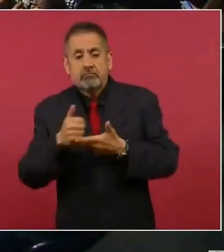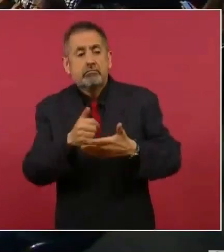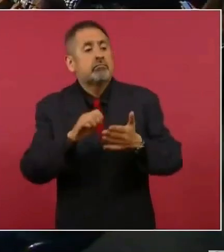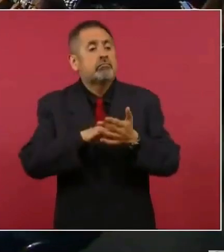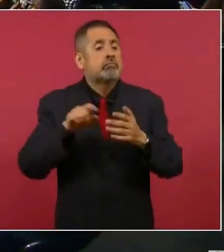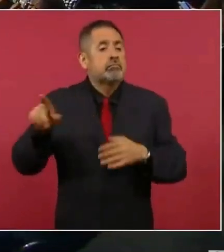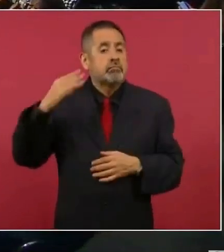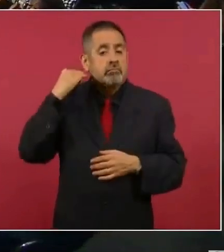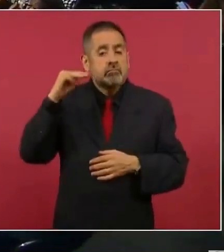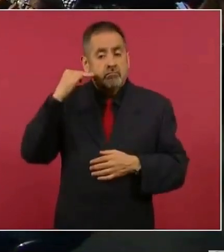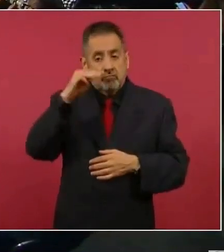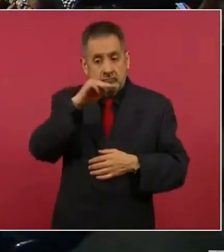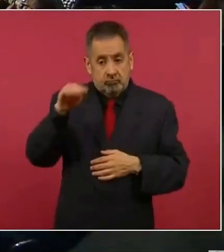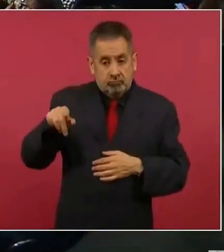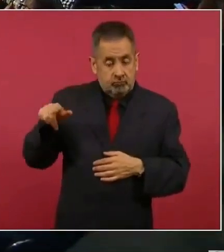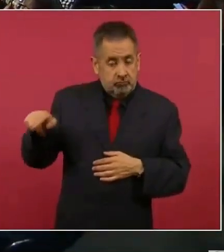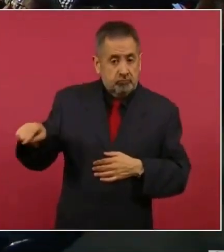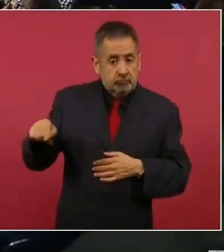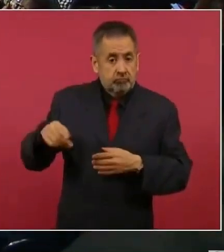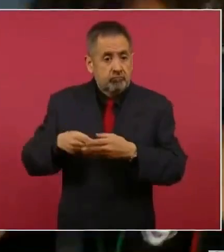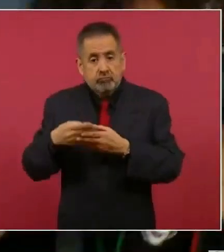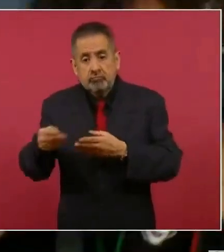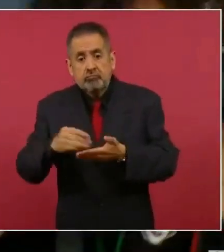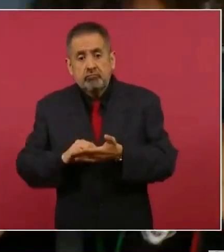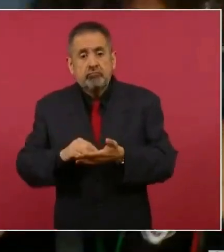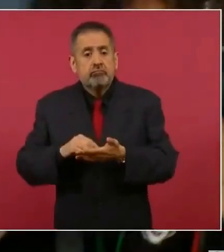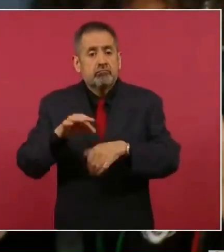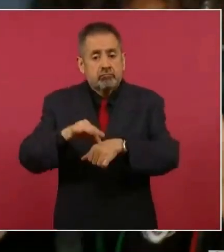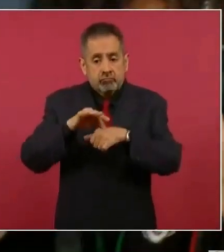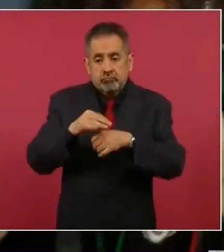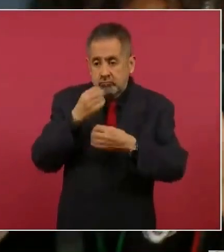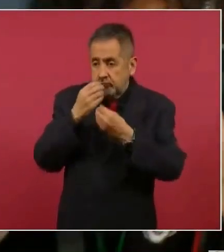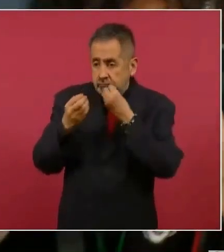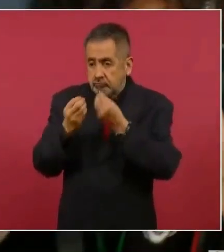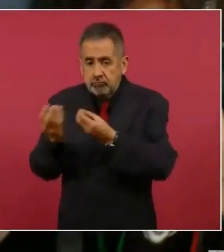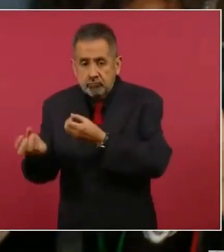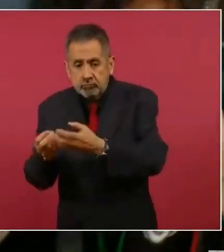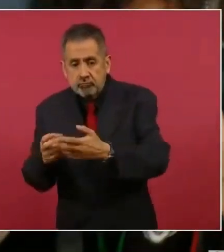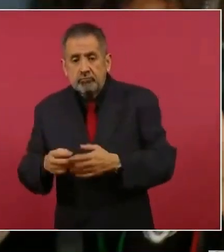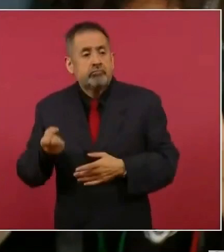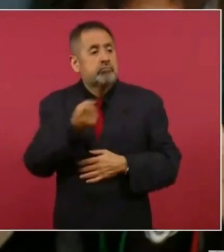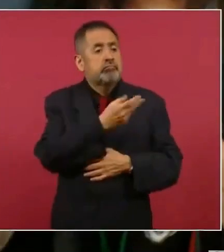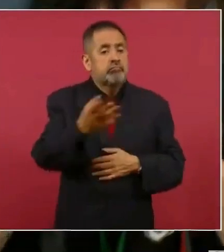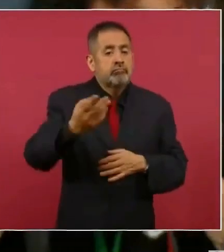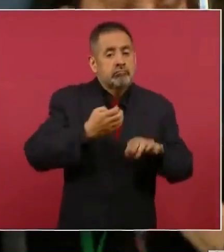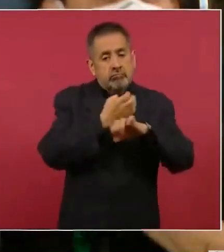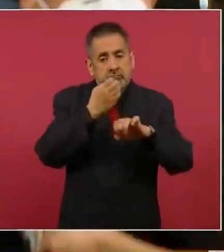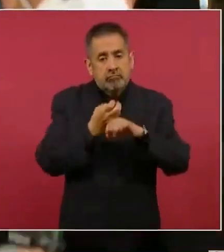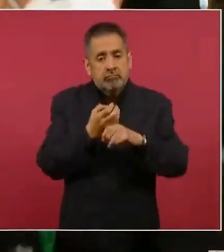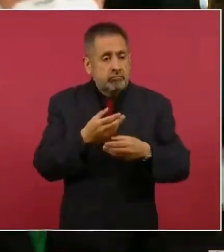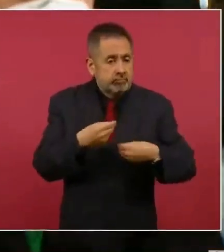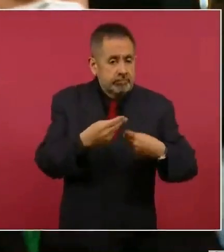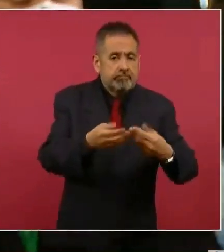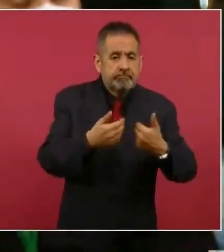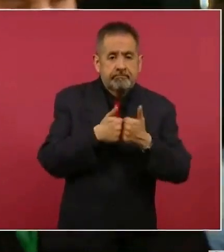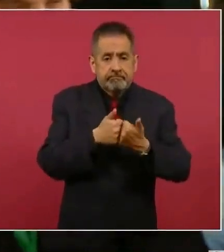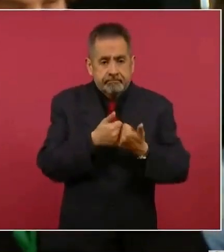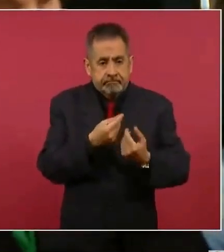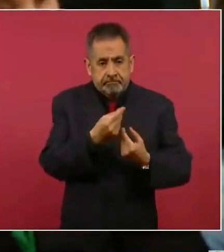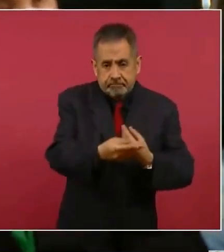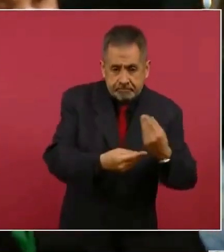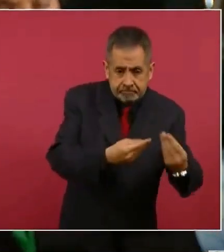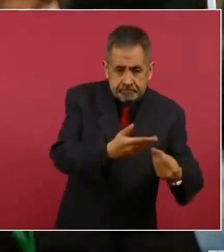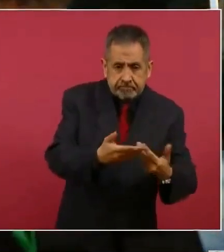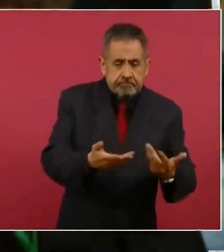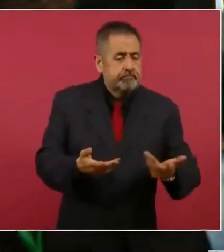Michoacán en un momento estuvo repartiendo carnitas, algunos estados estuvieron regalando, bueno, compartiendo pan con los asistentes.